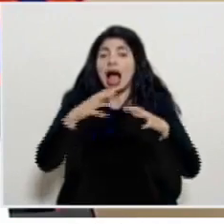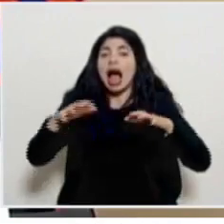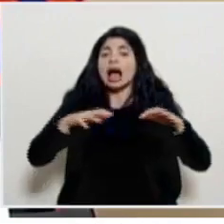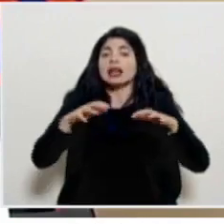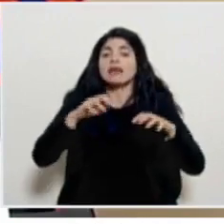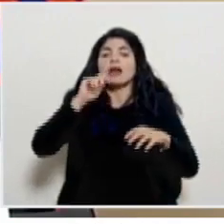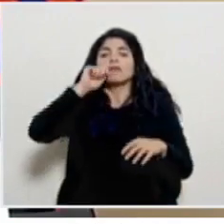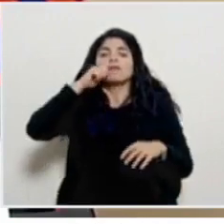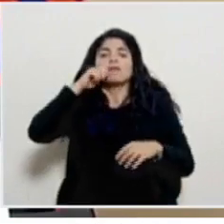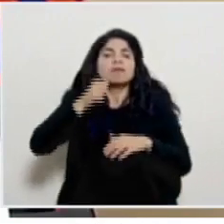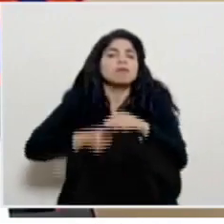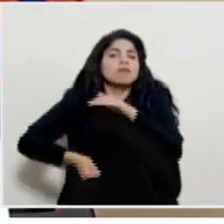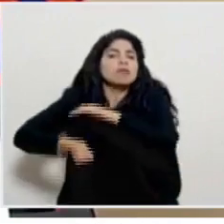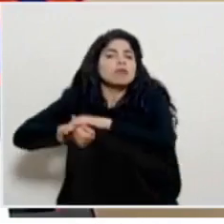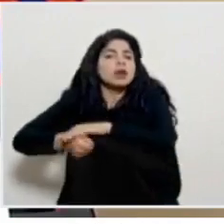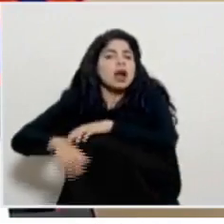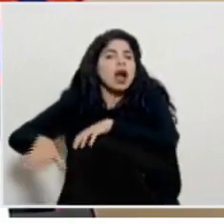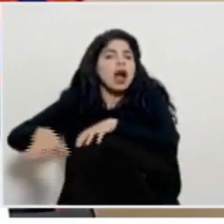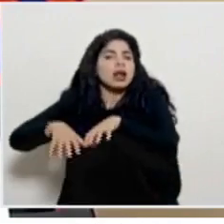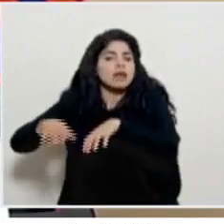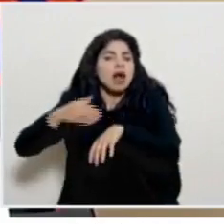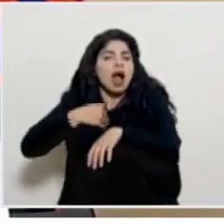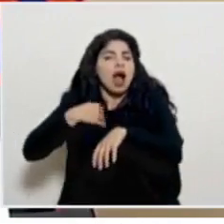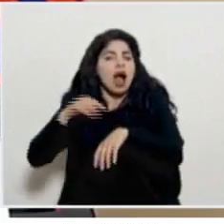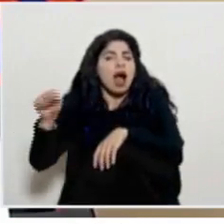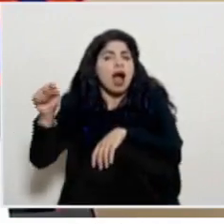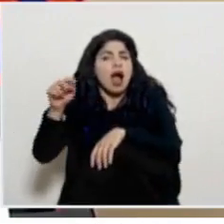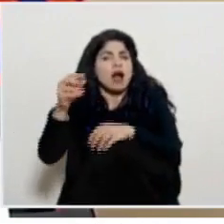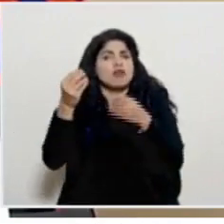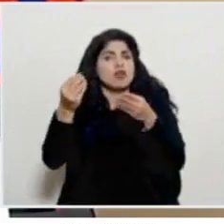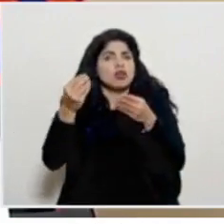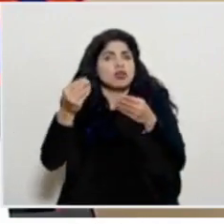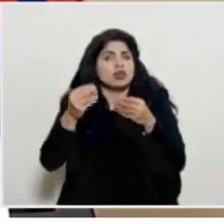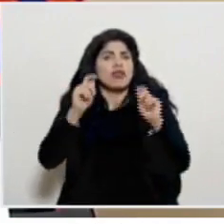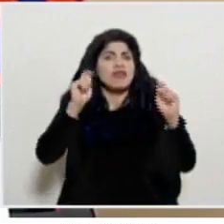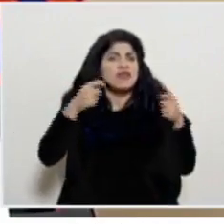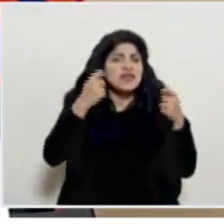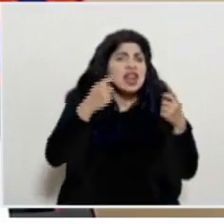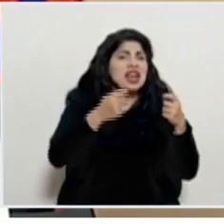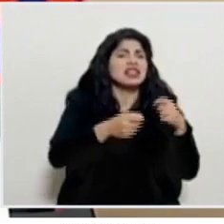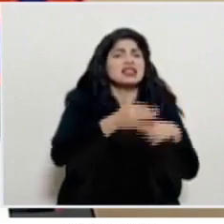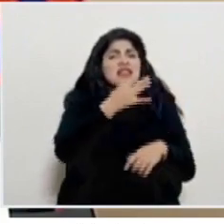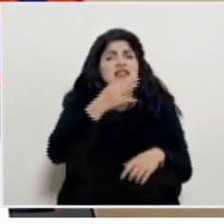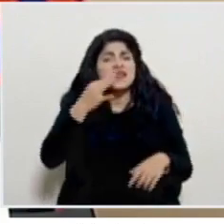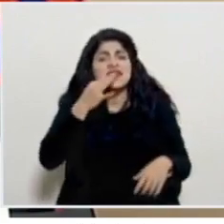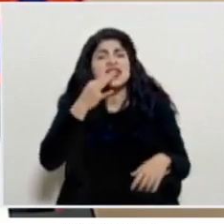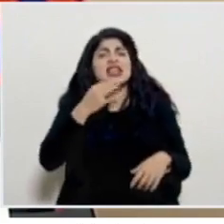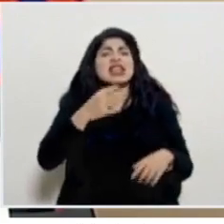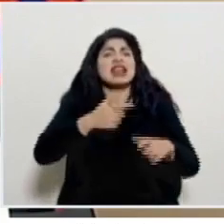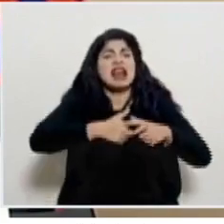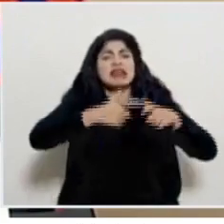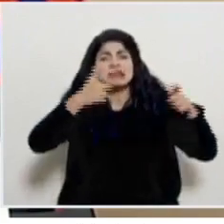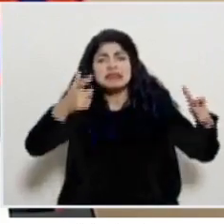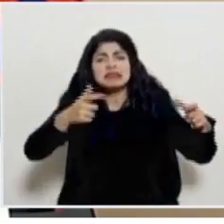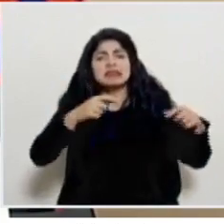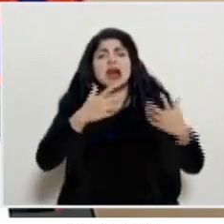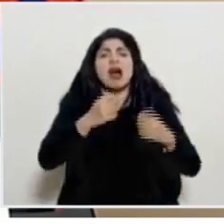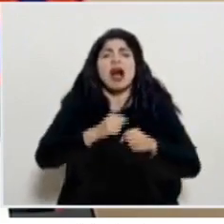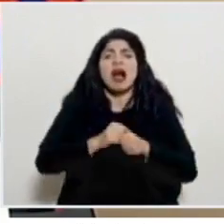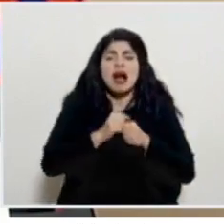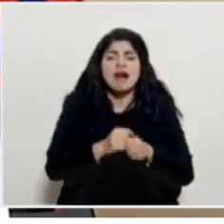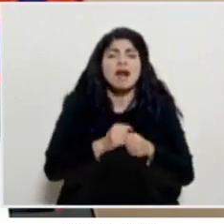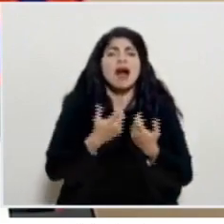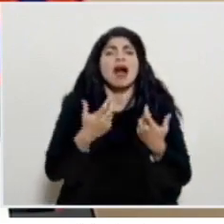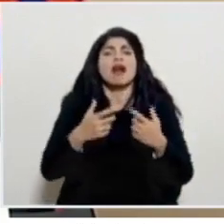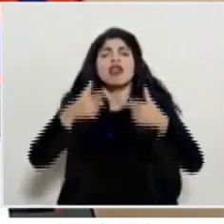clandestinas ¿verdad? que se han se han desarrollado mucho se han proliferado las fiestas en fincas en quintas las cabalgatas